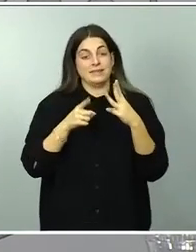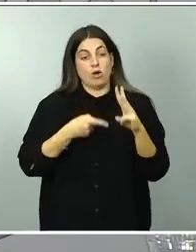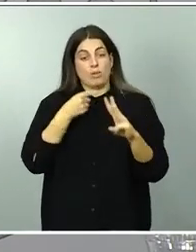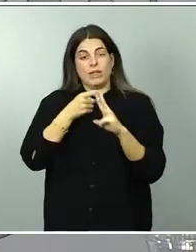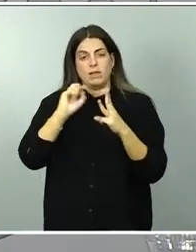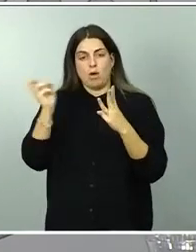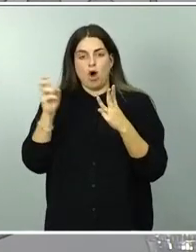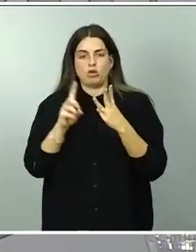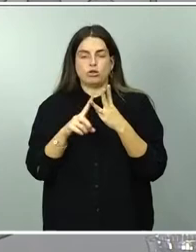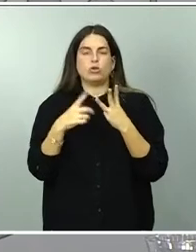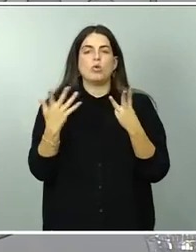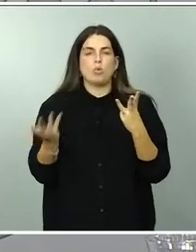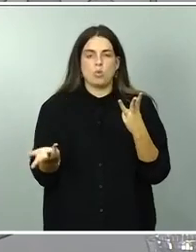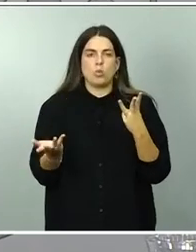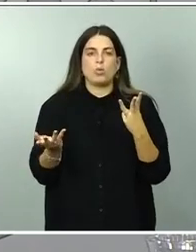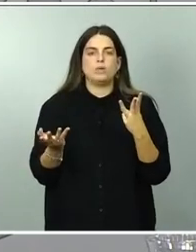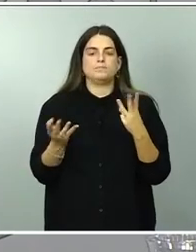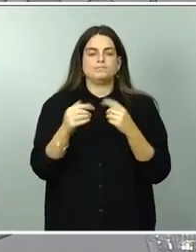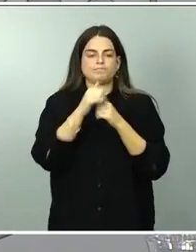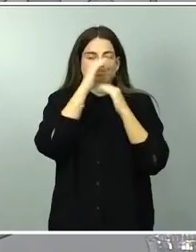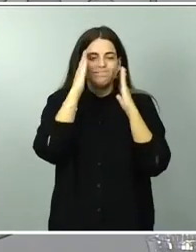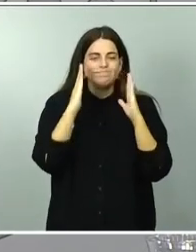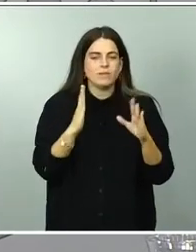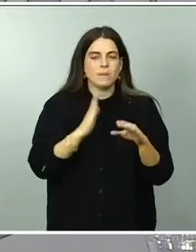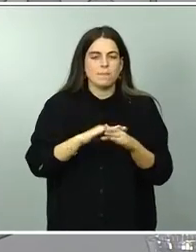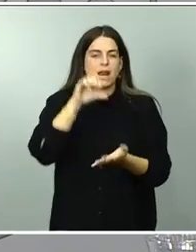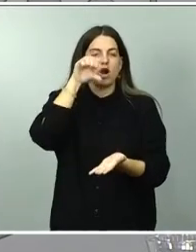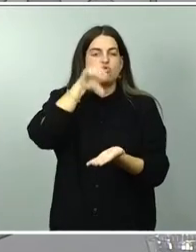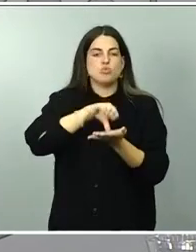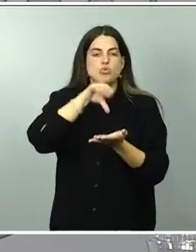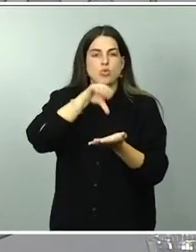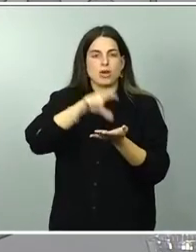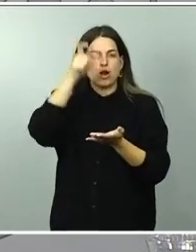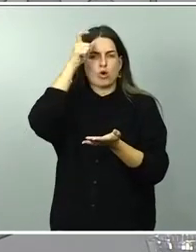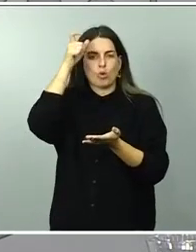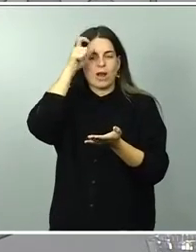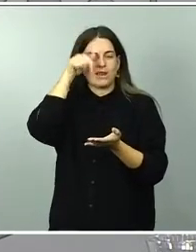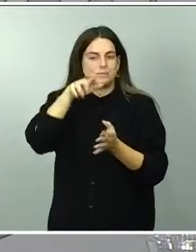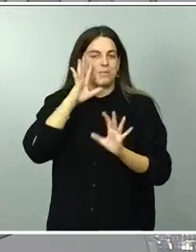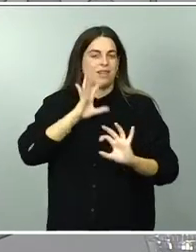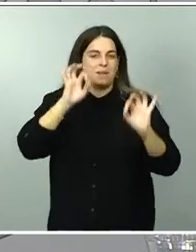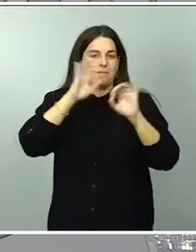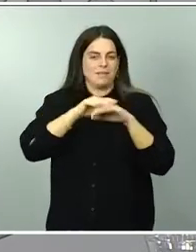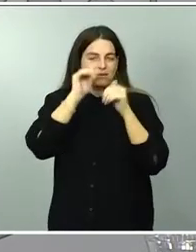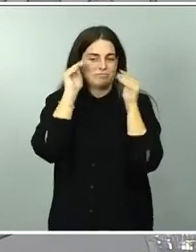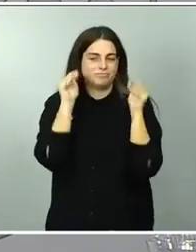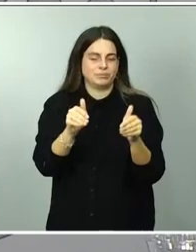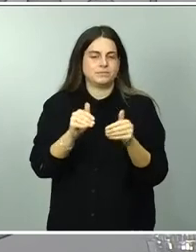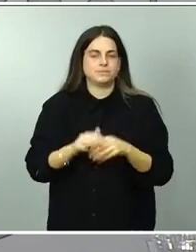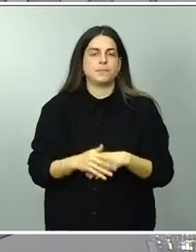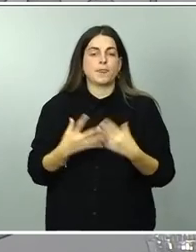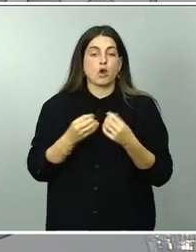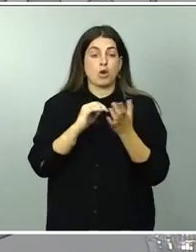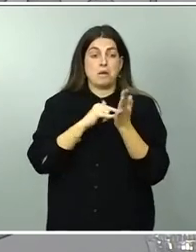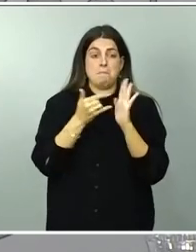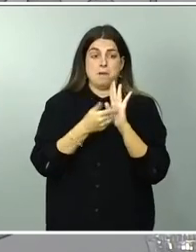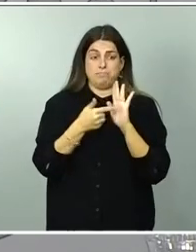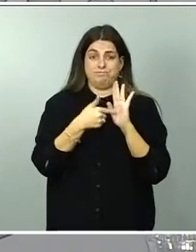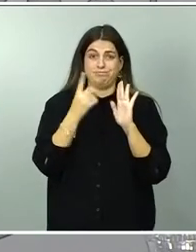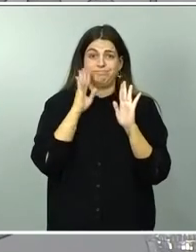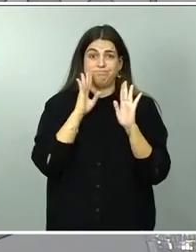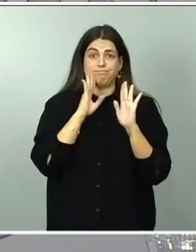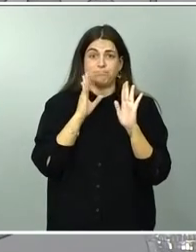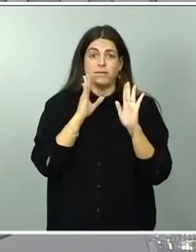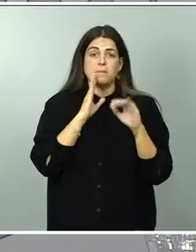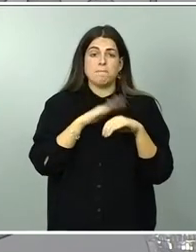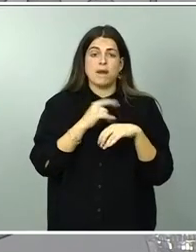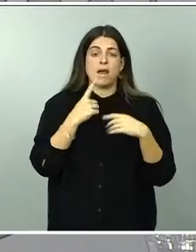que es que fijan población especialmente en los núcleos rurales. Con este plan perseguimos facilitar la conciliación de las